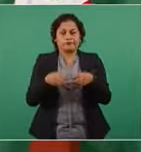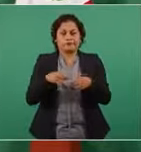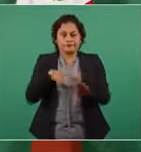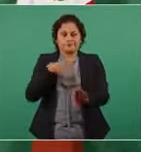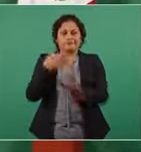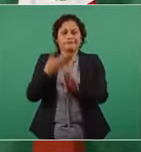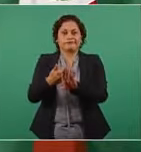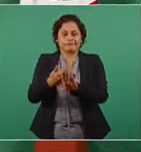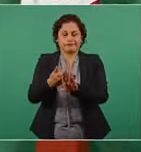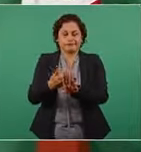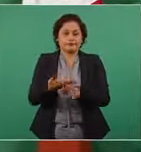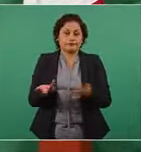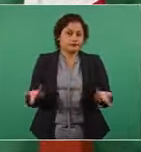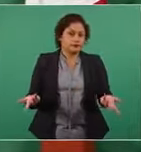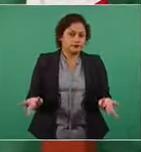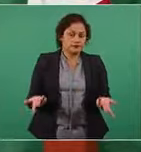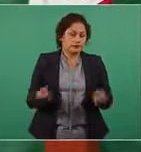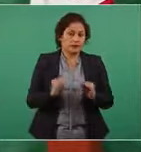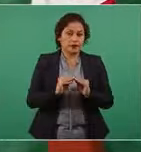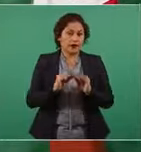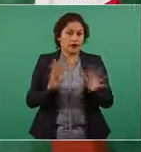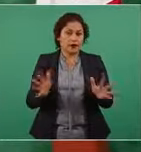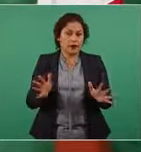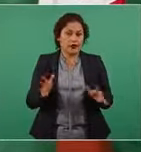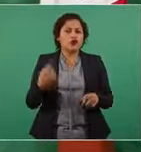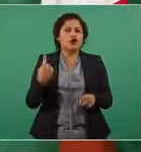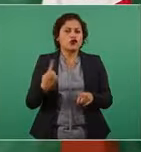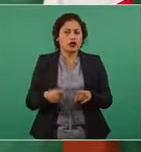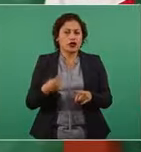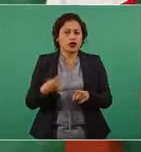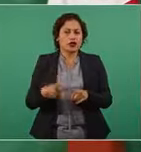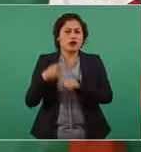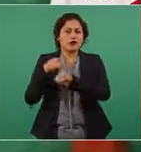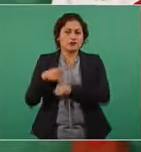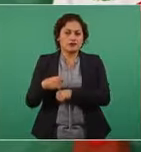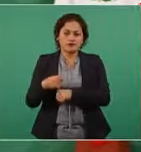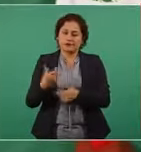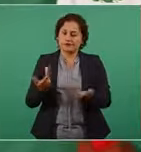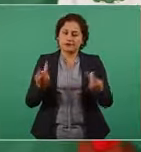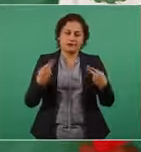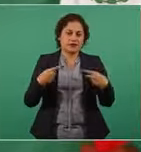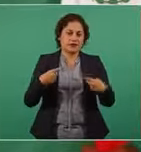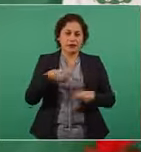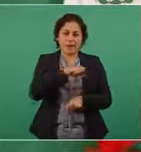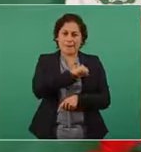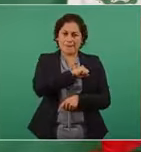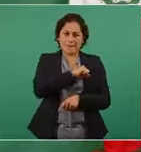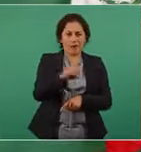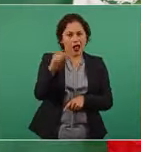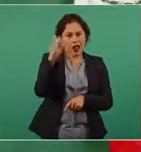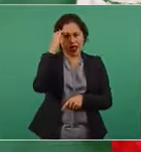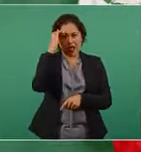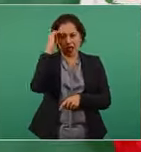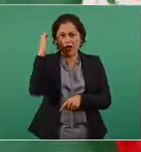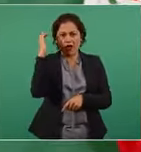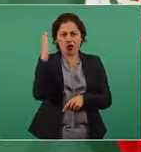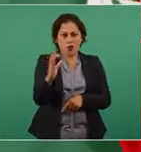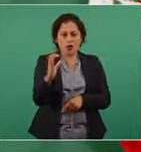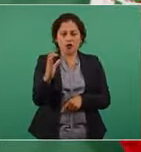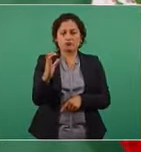claro la gente más vil y perversa los intereses más